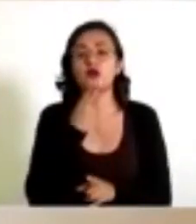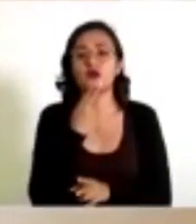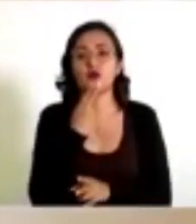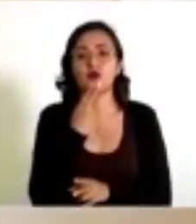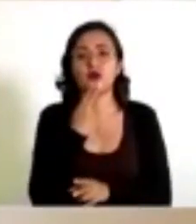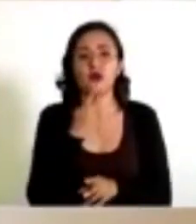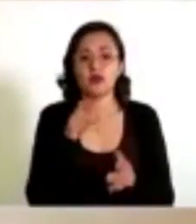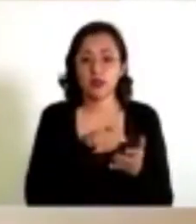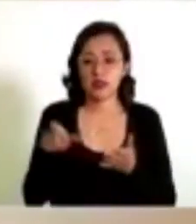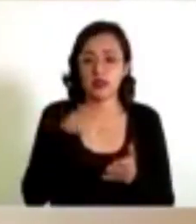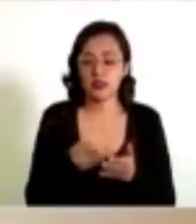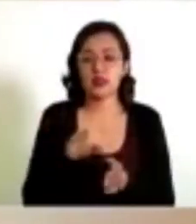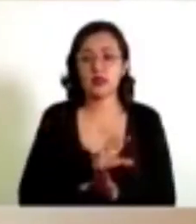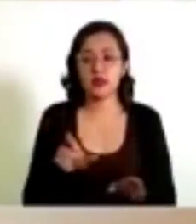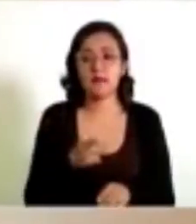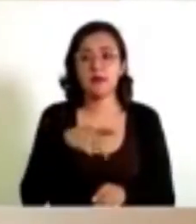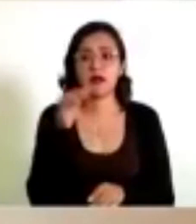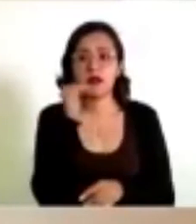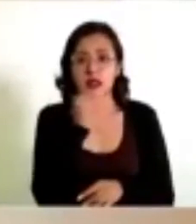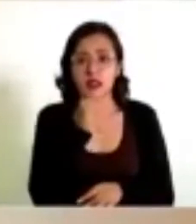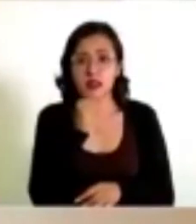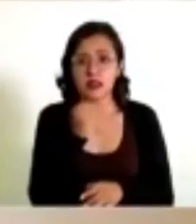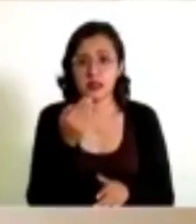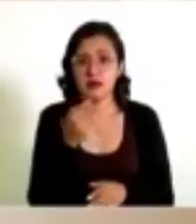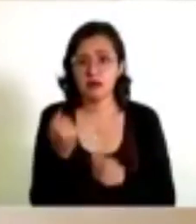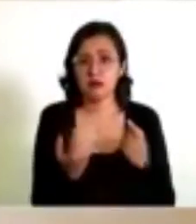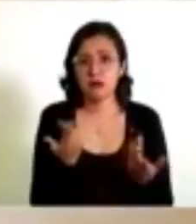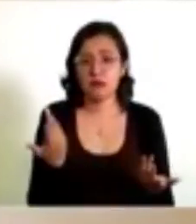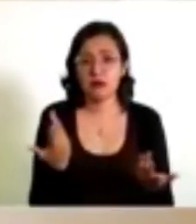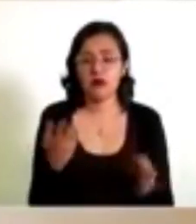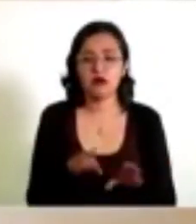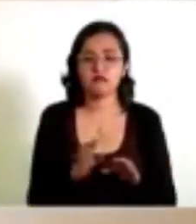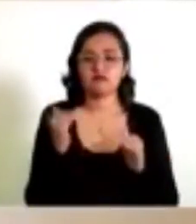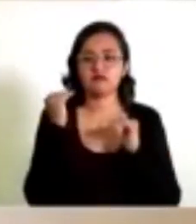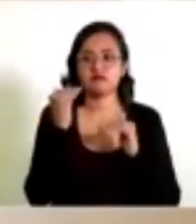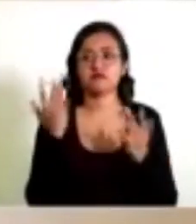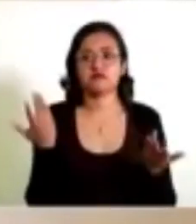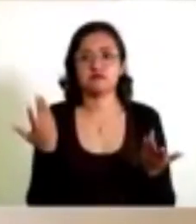tarjeta, sigue siendo gratuito. Así es que el incremento de